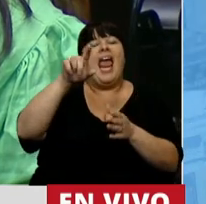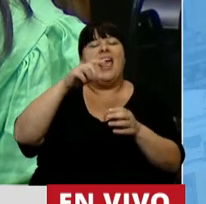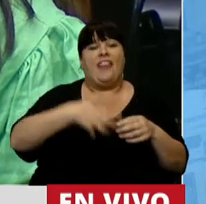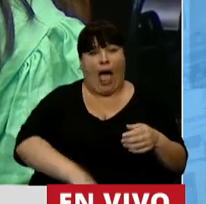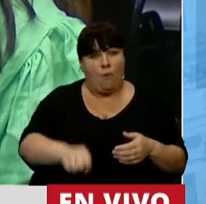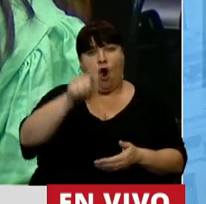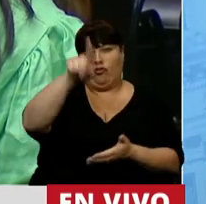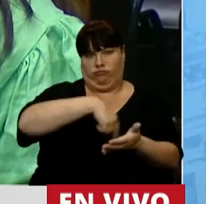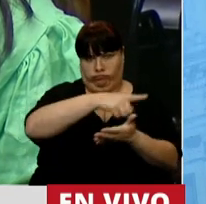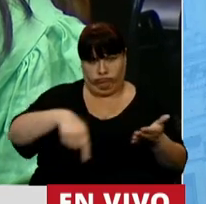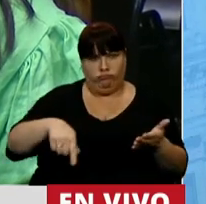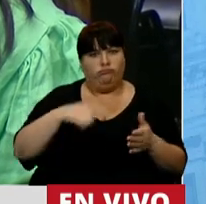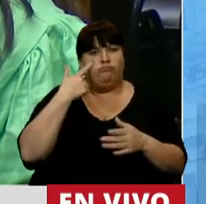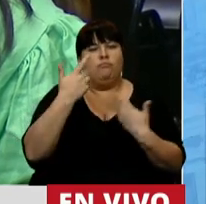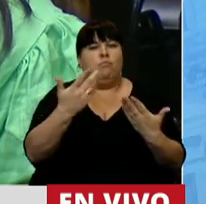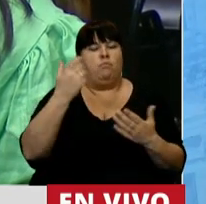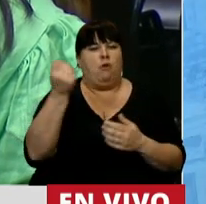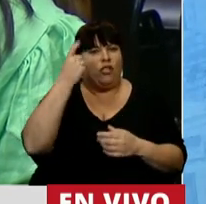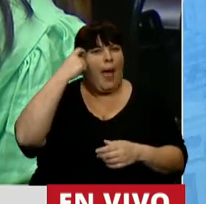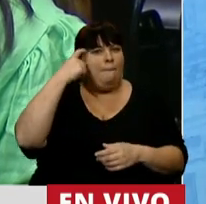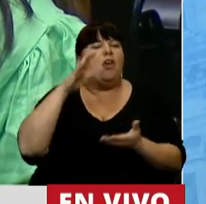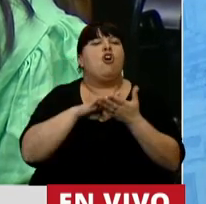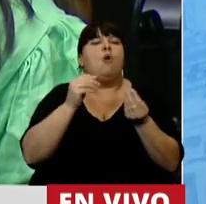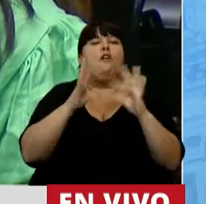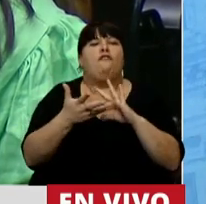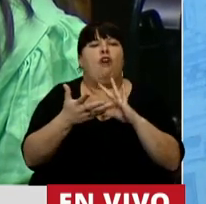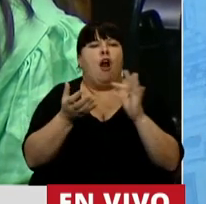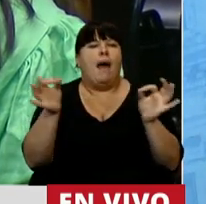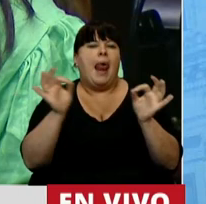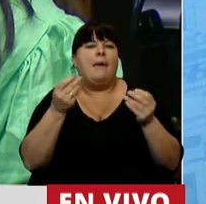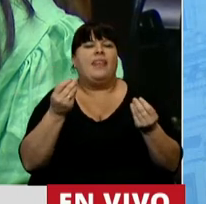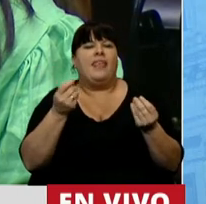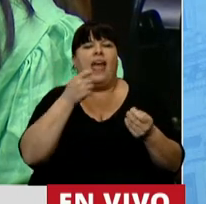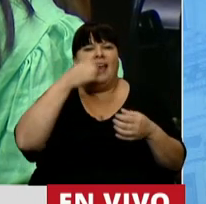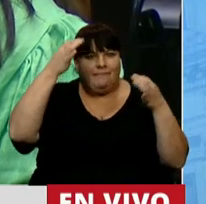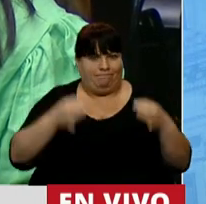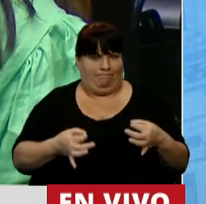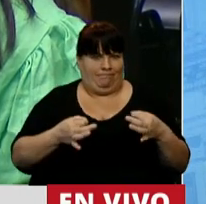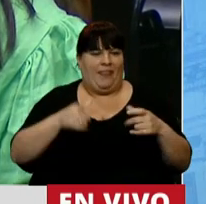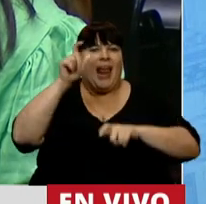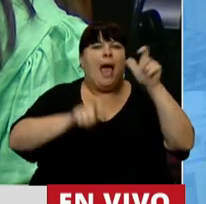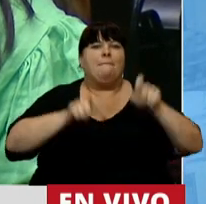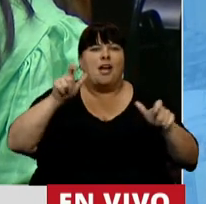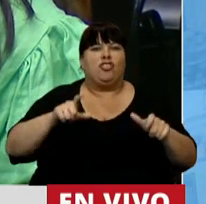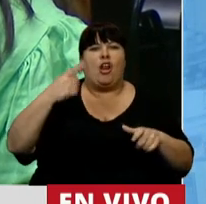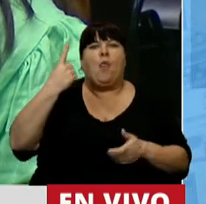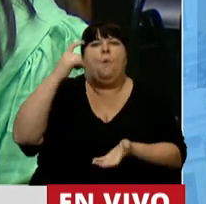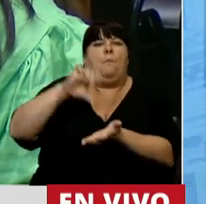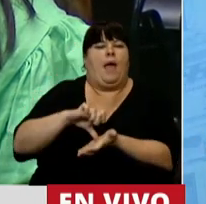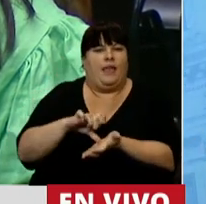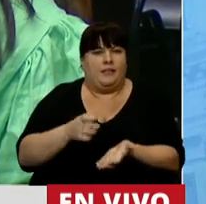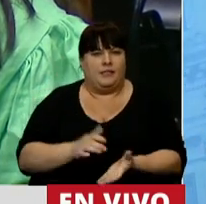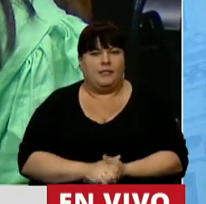su veto dejó una enseñanza muy interesante respecto a cómo se mide el verdadero grado de civilización de una nación.